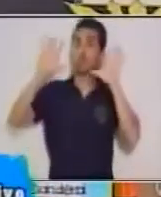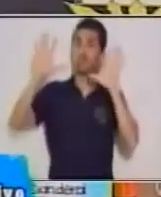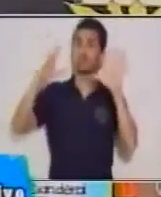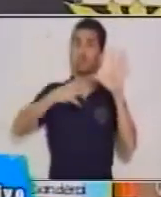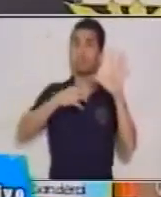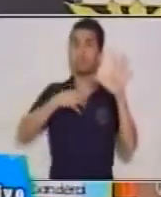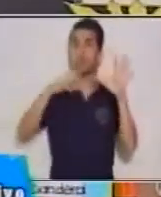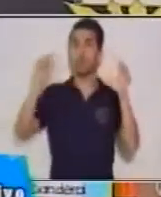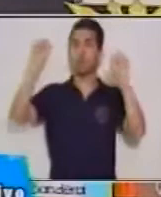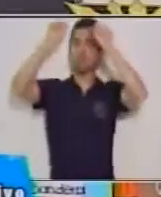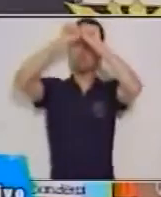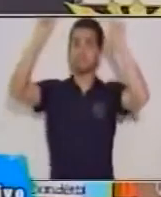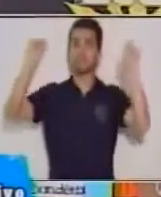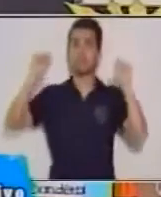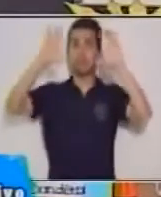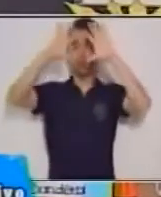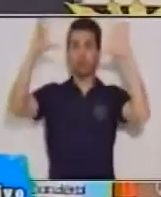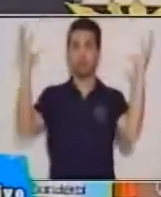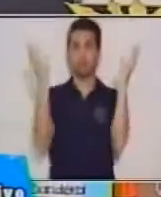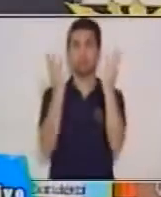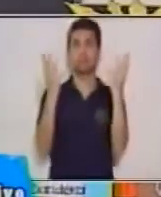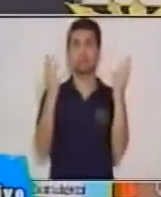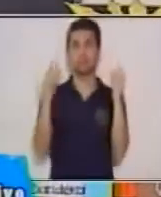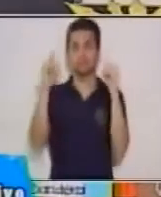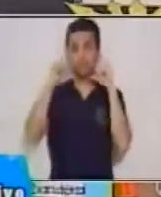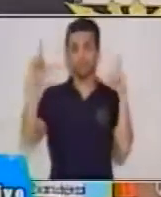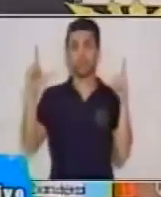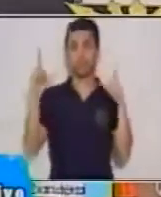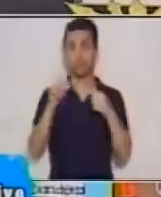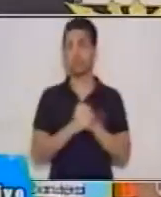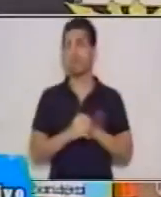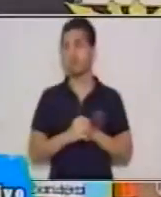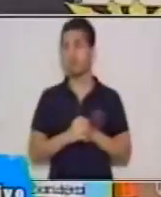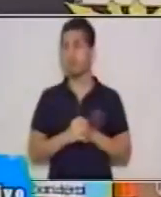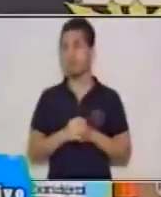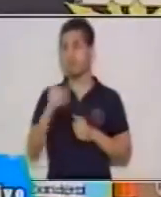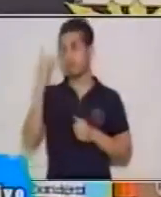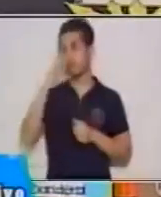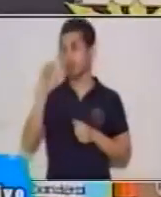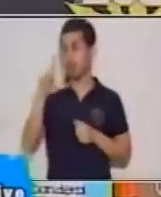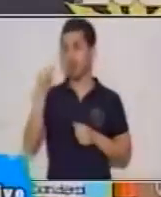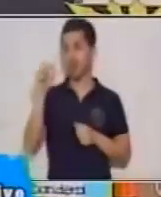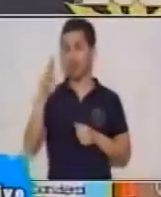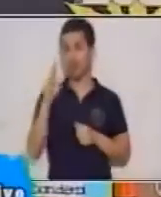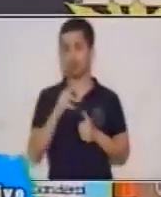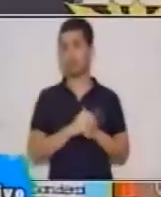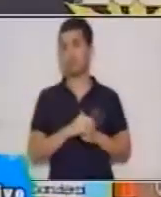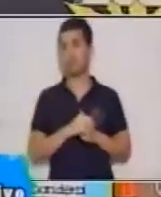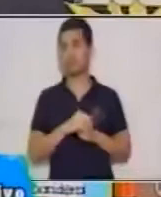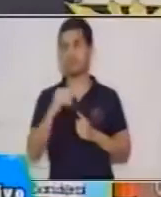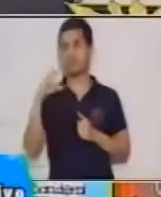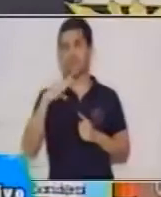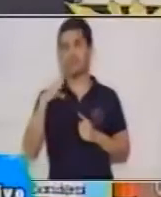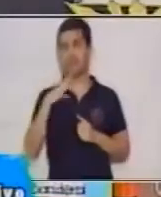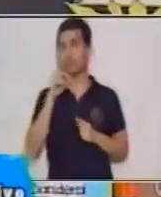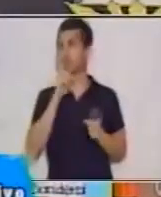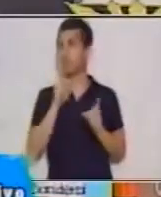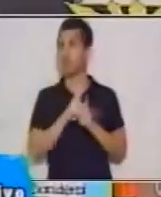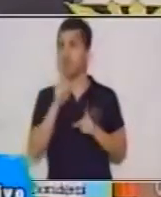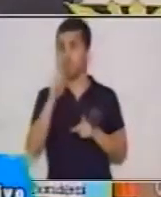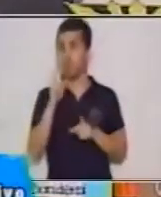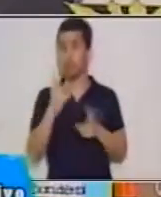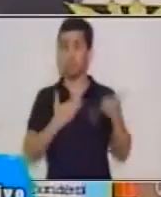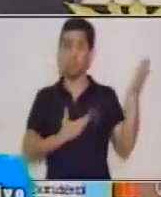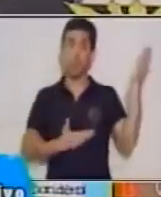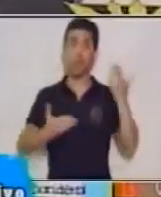solar que se encuentra en el espacio exterior. Y tenemos una poesía